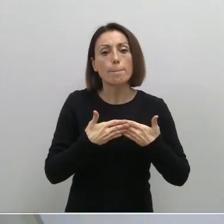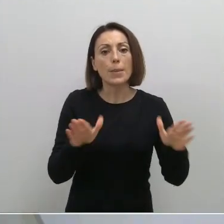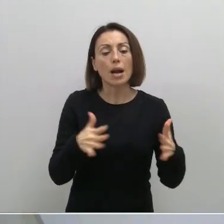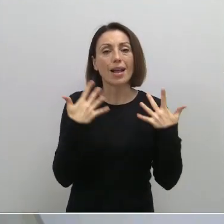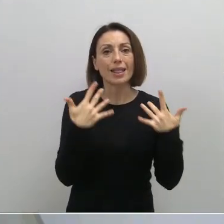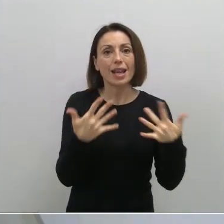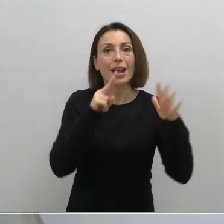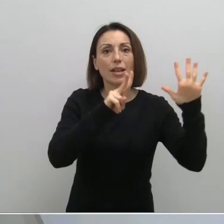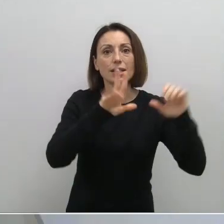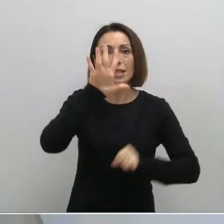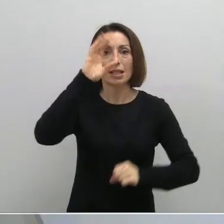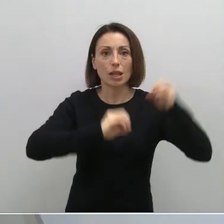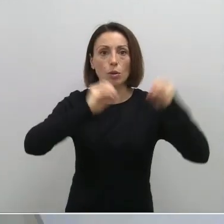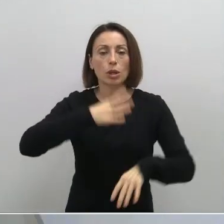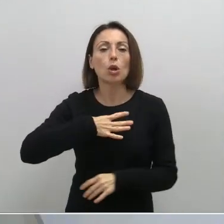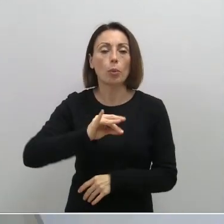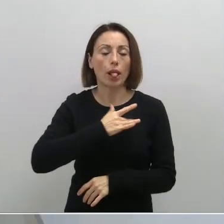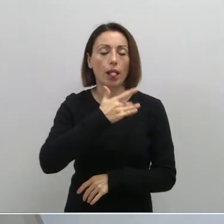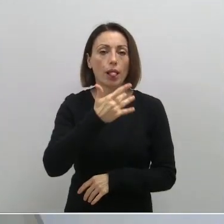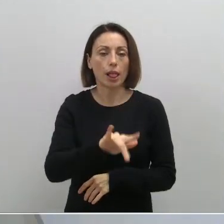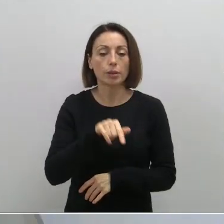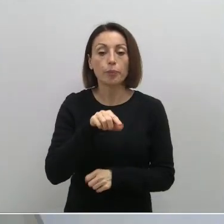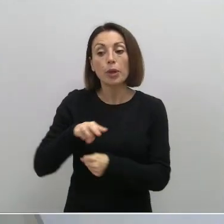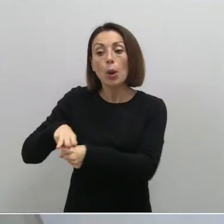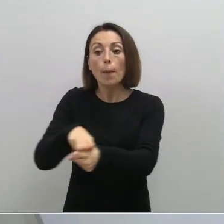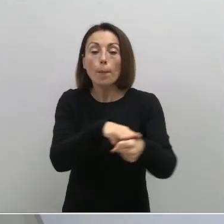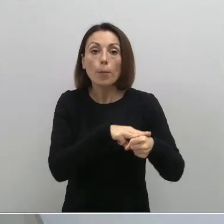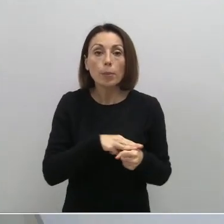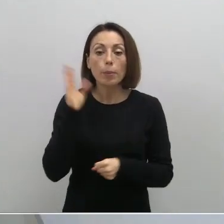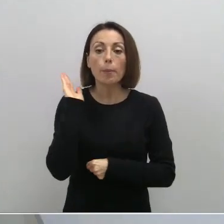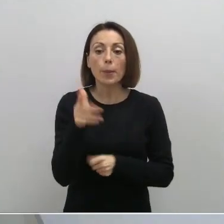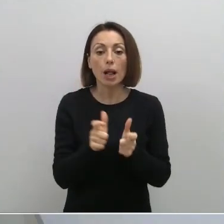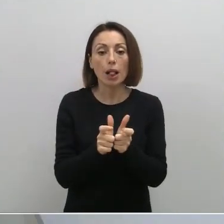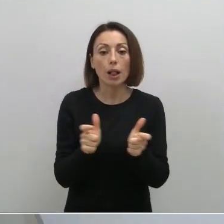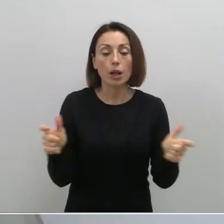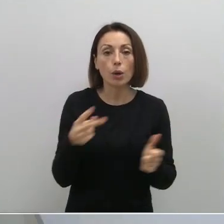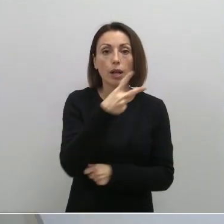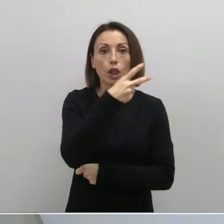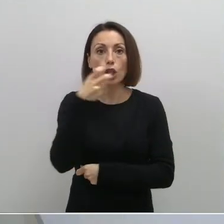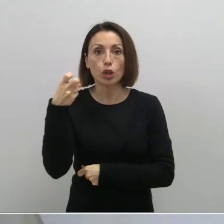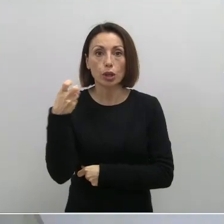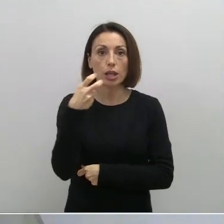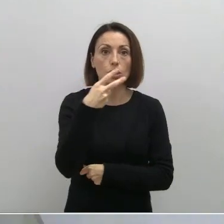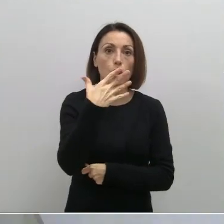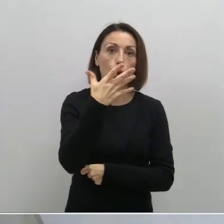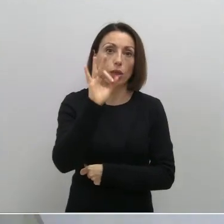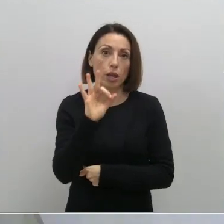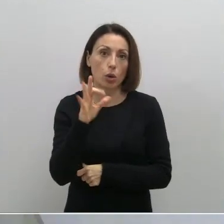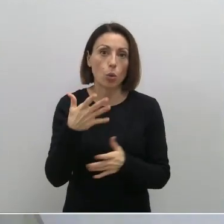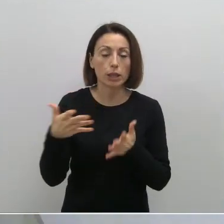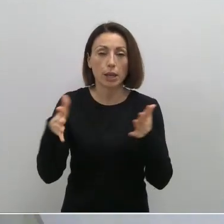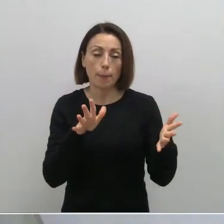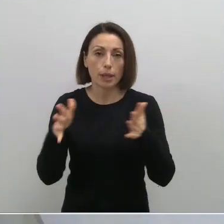75%. Por otro lado, aquellos municipios que cuentan con una tasa de incidencia de entre 250 y 500 casos por cada 100.000